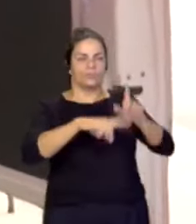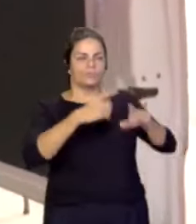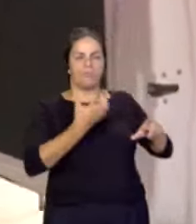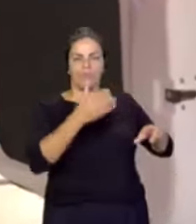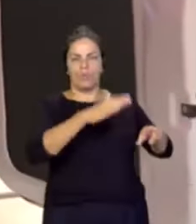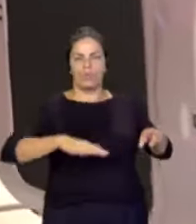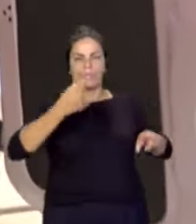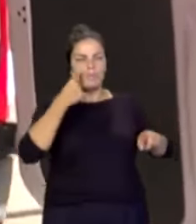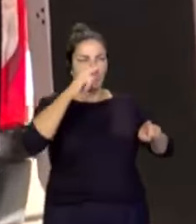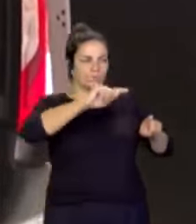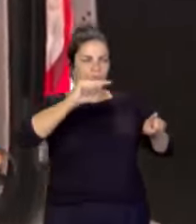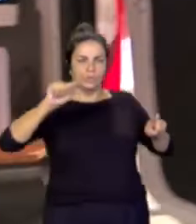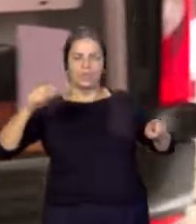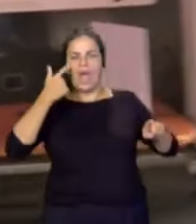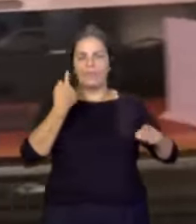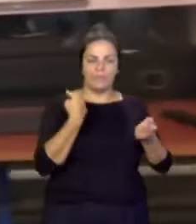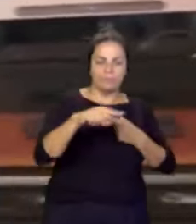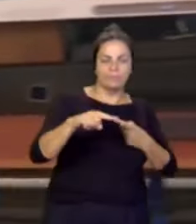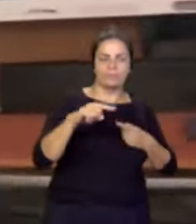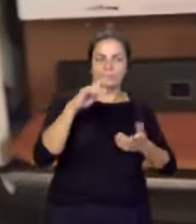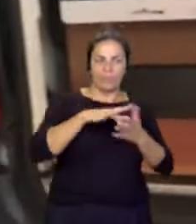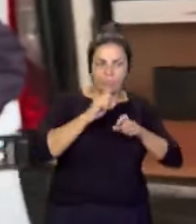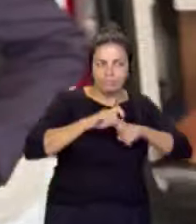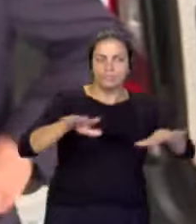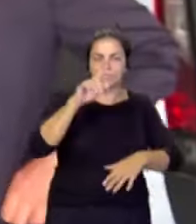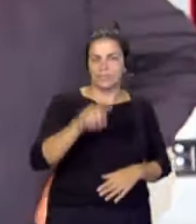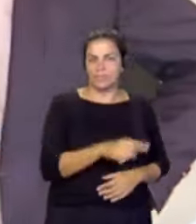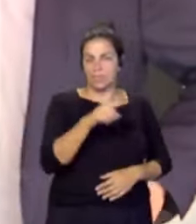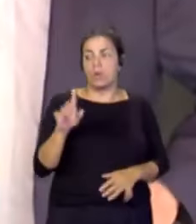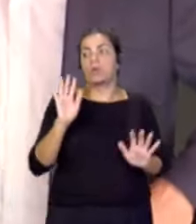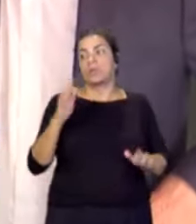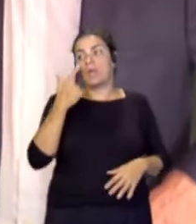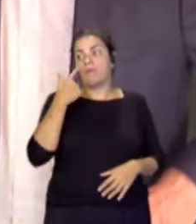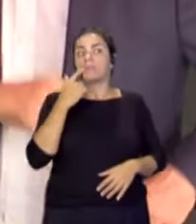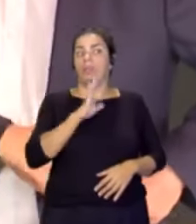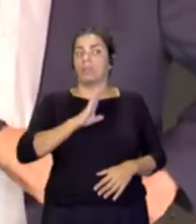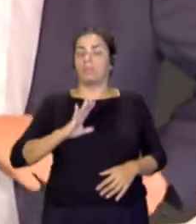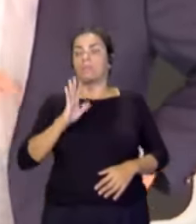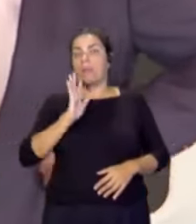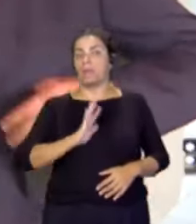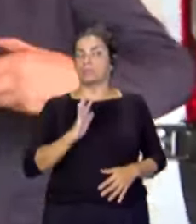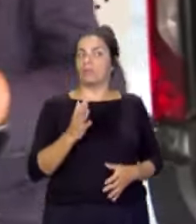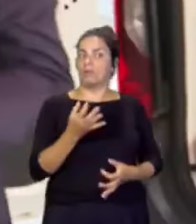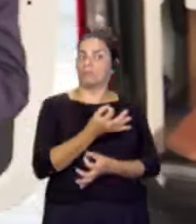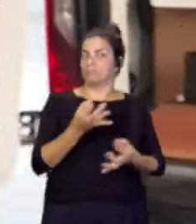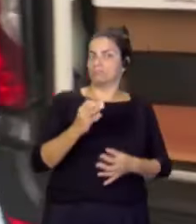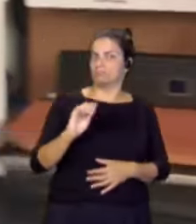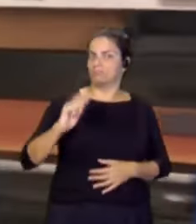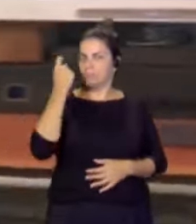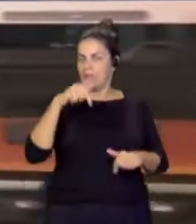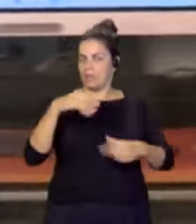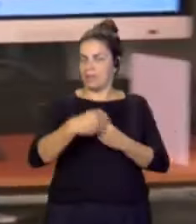la recepción de la alerta, y vamos a ver, inicialmente pues parece que ha funcionado estupendamente aquí en Gran Canaria.